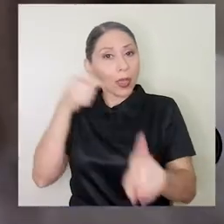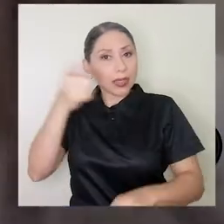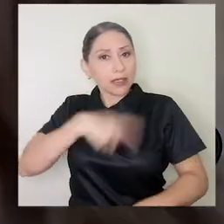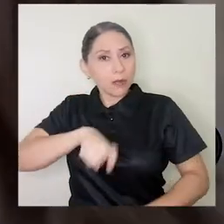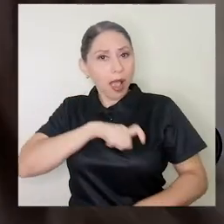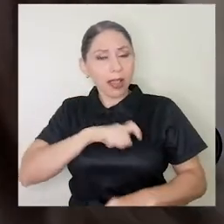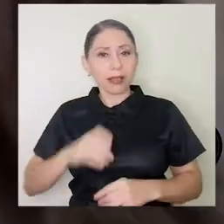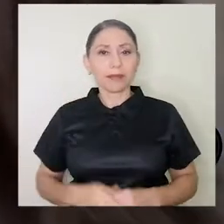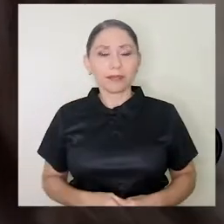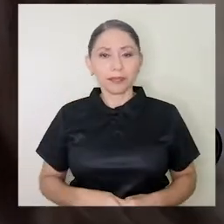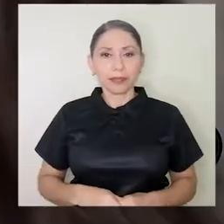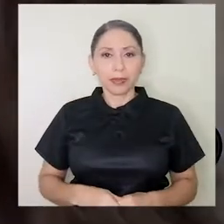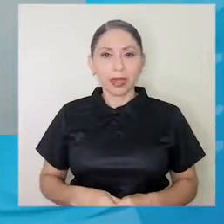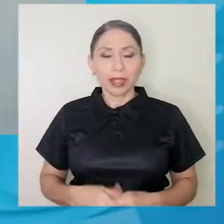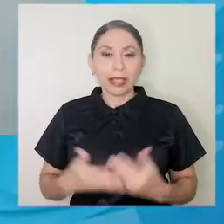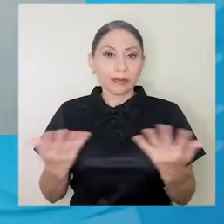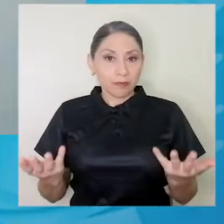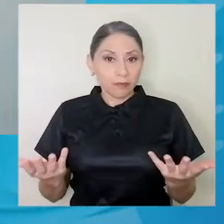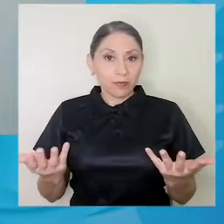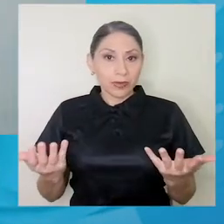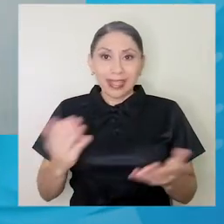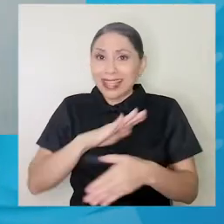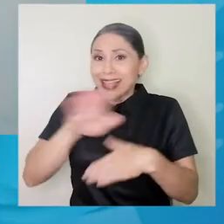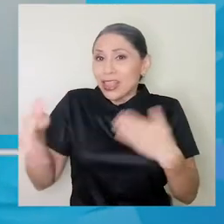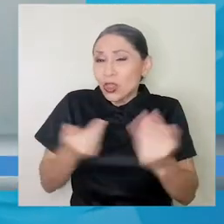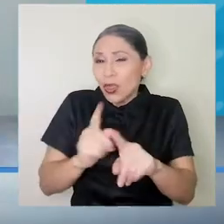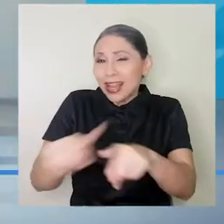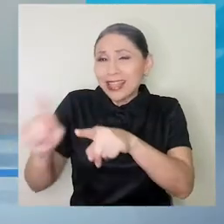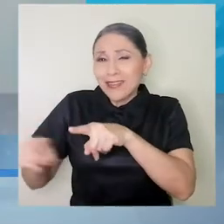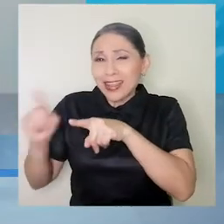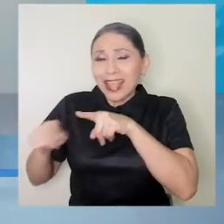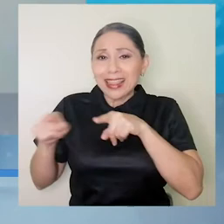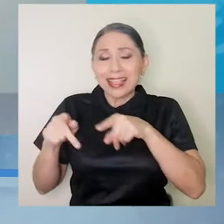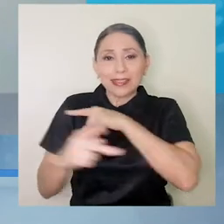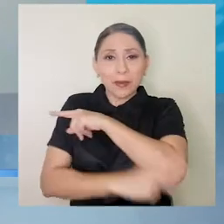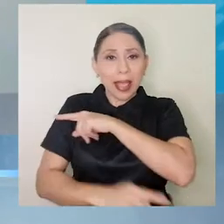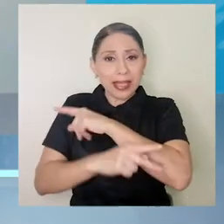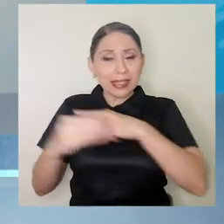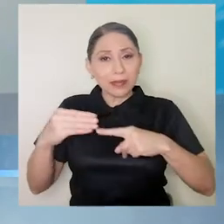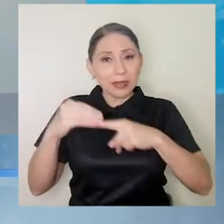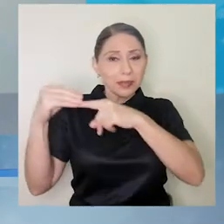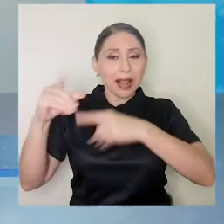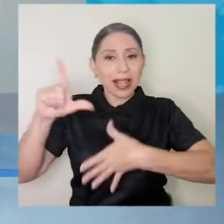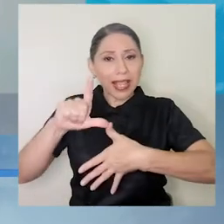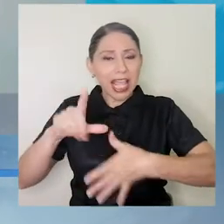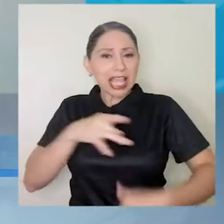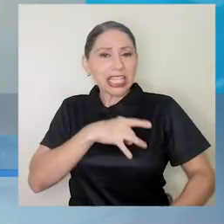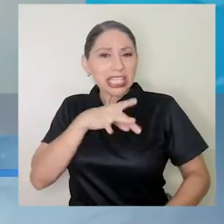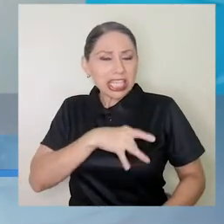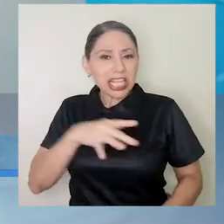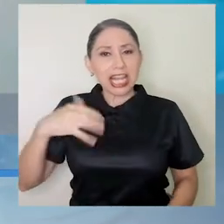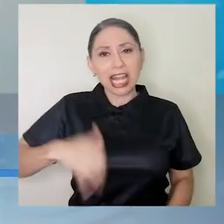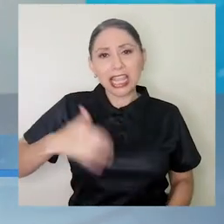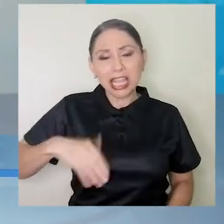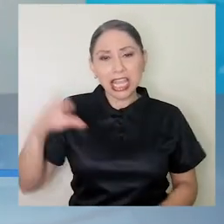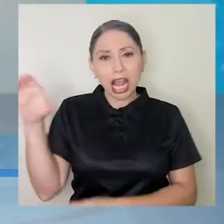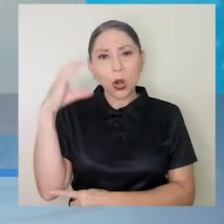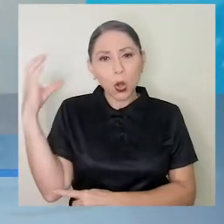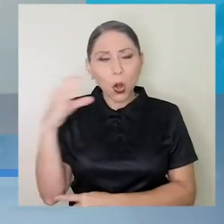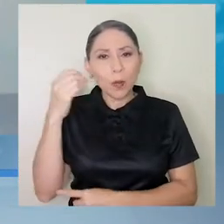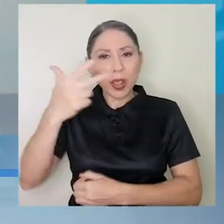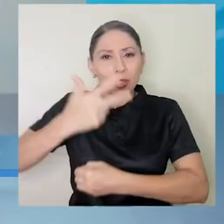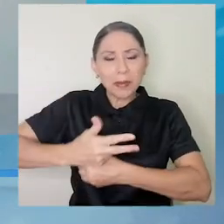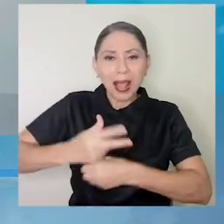de España. Hay de todas las regiones, principalmente de Latinoamérica, de Chile, Argentina, Colombia,